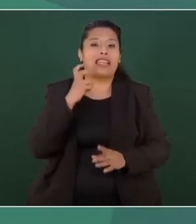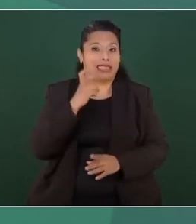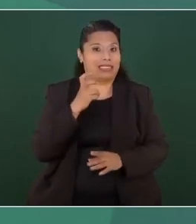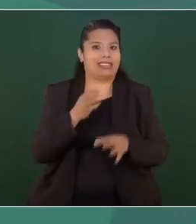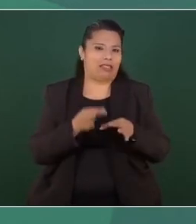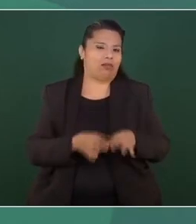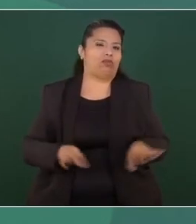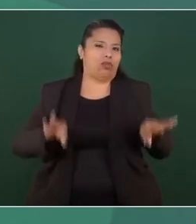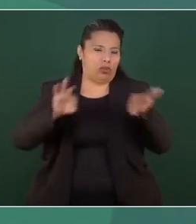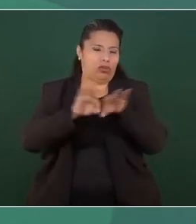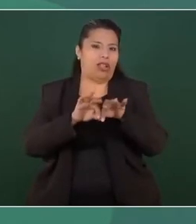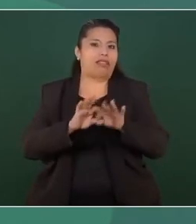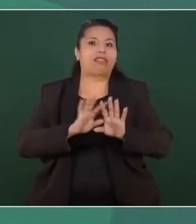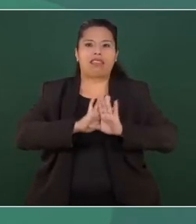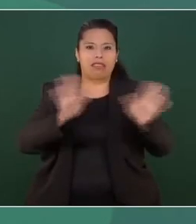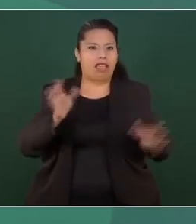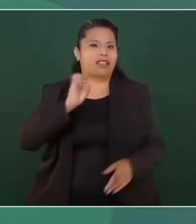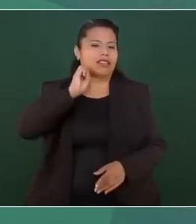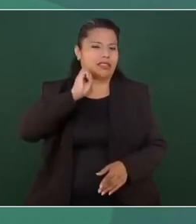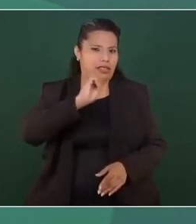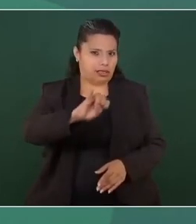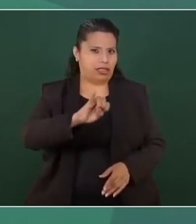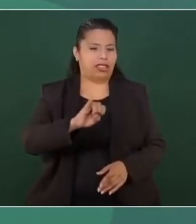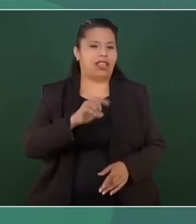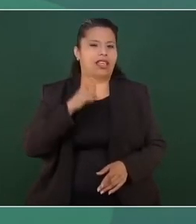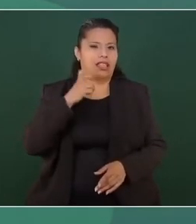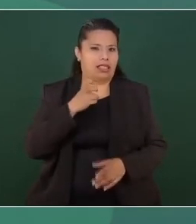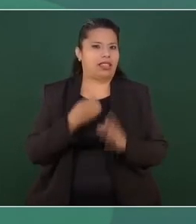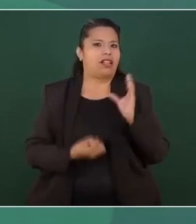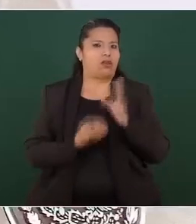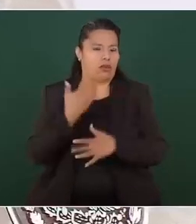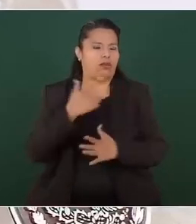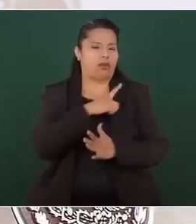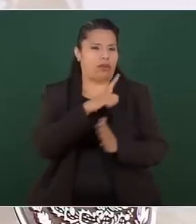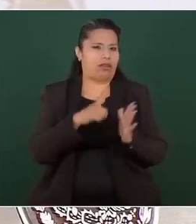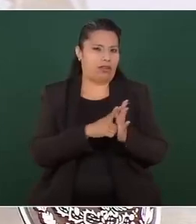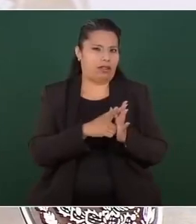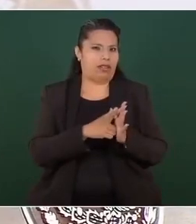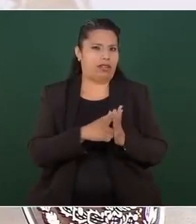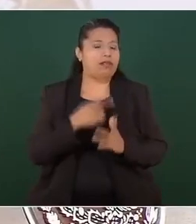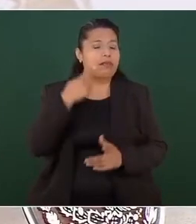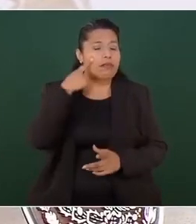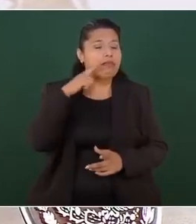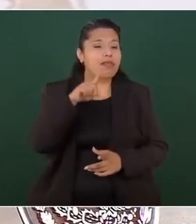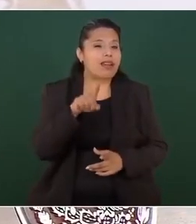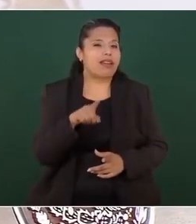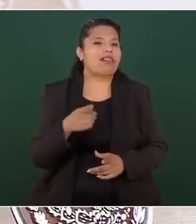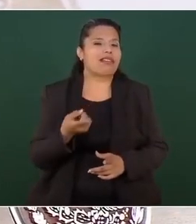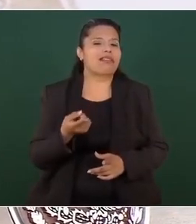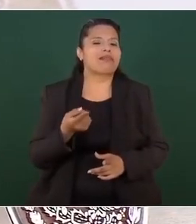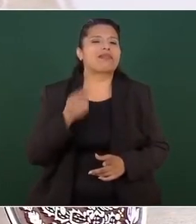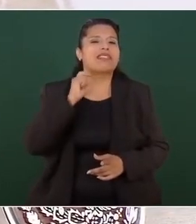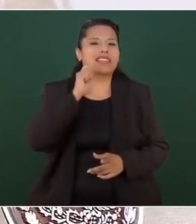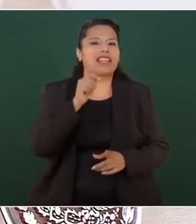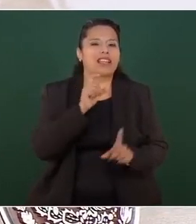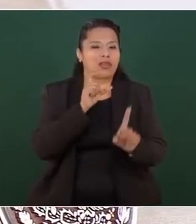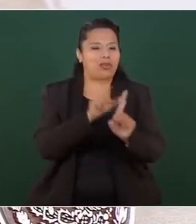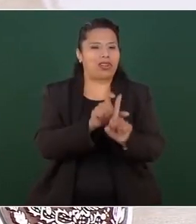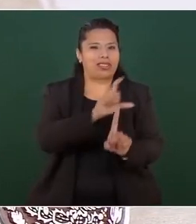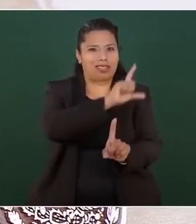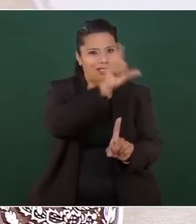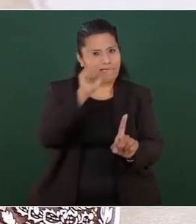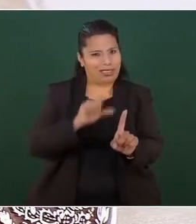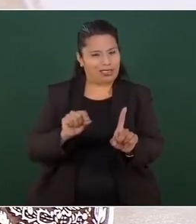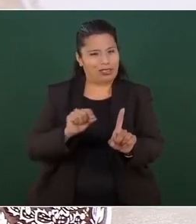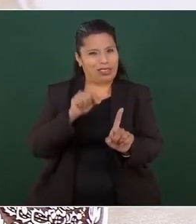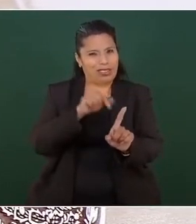el que se aprobó la ley para que la Guardia Nacional